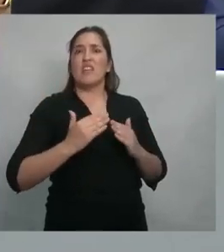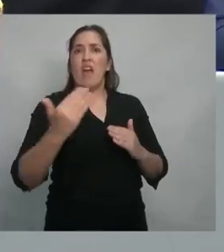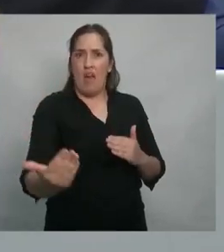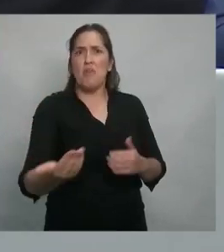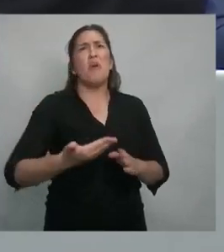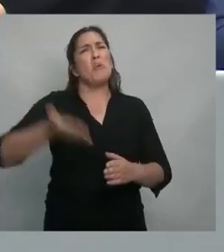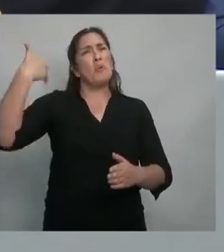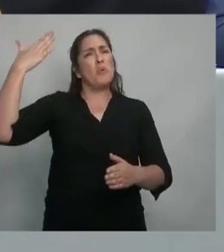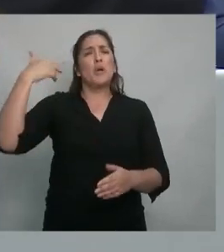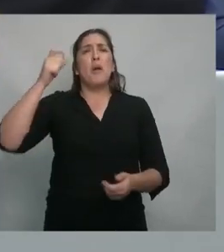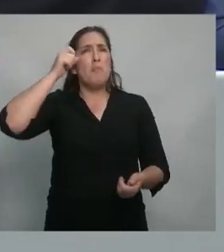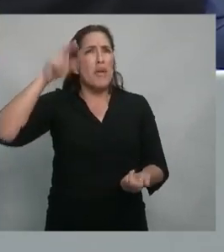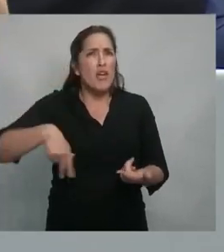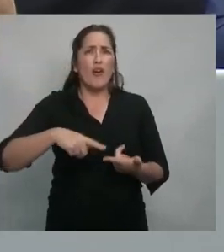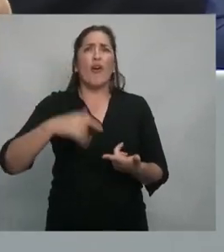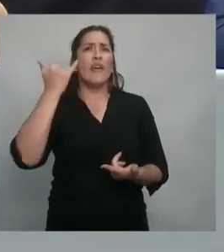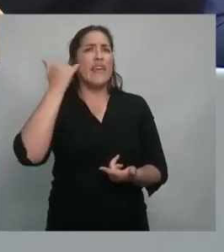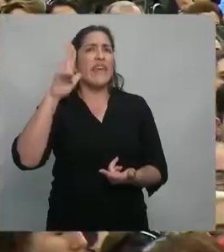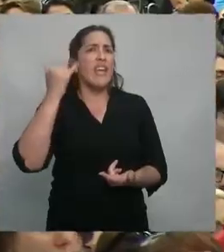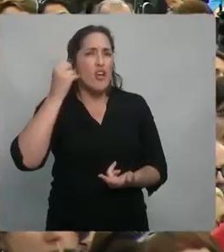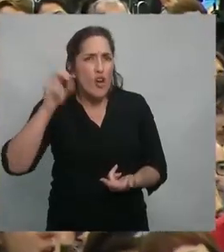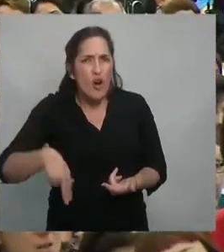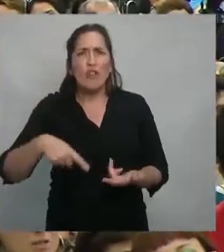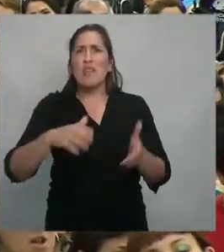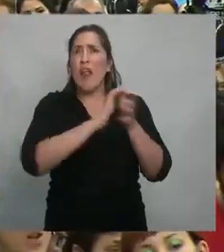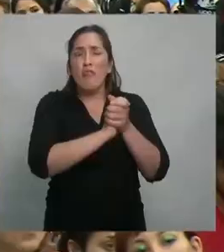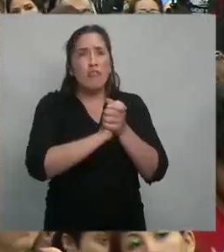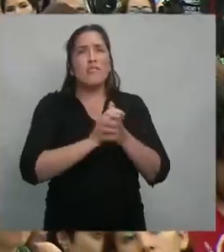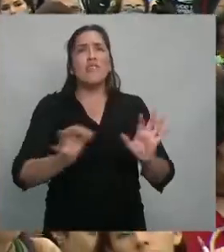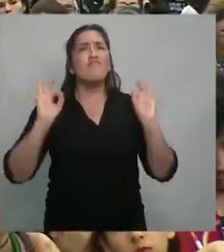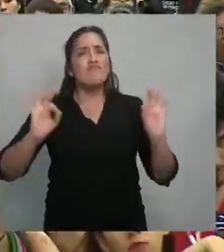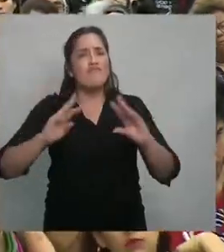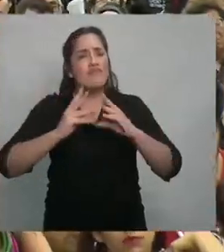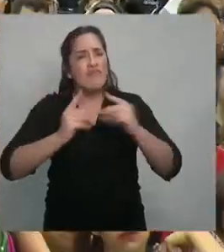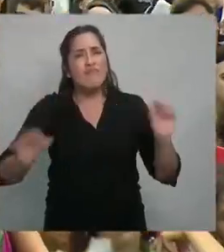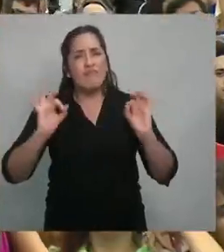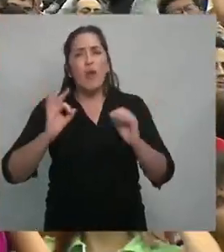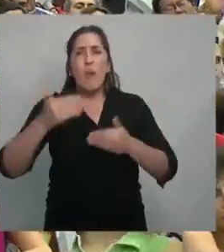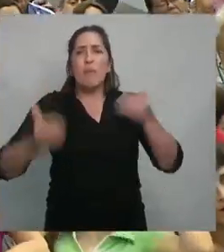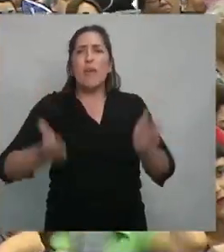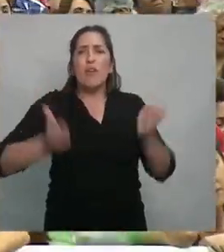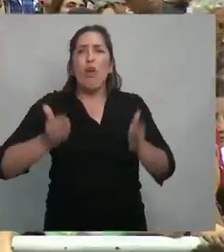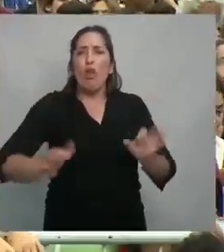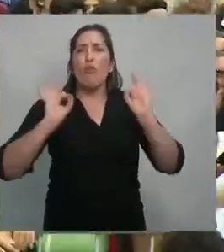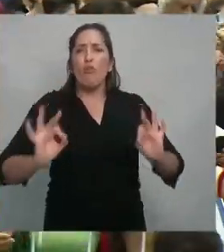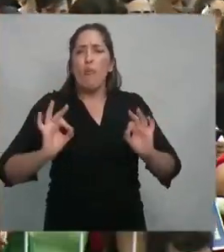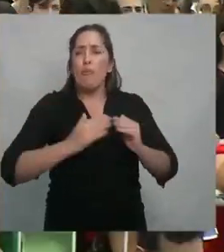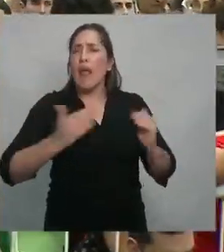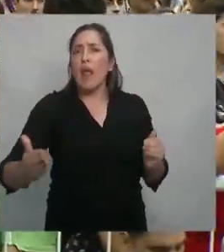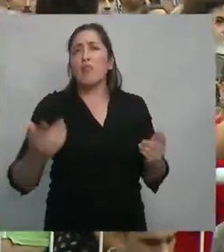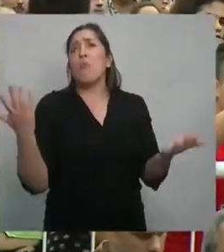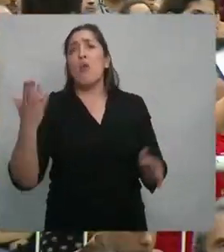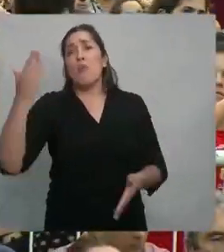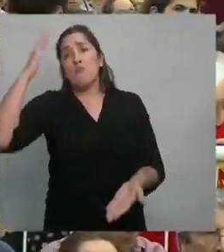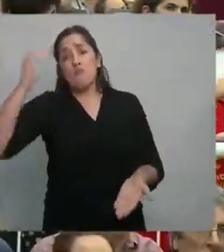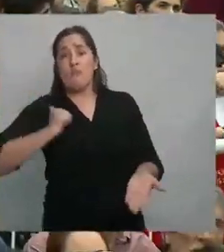ni Goyen, ni Perón, Ilía, Alfonsín, pudieron completar sus períodos de gobierno. Por golpe